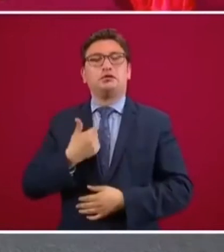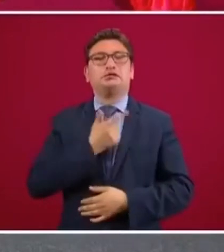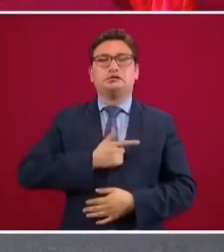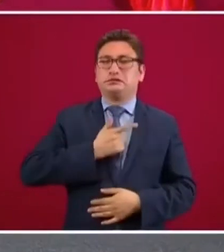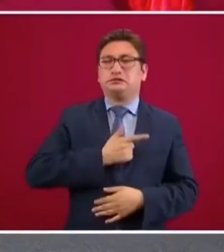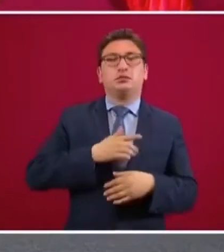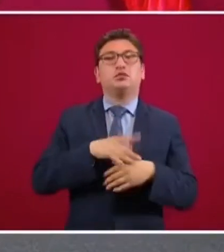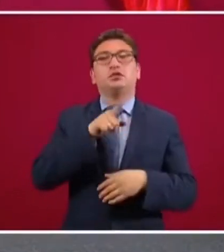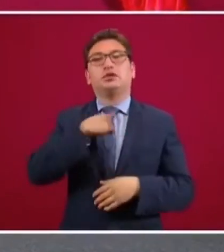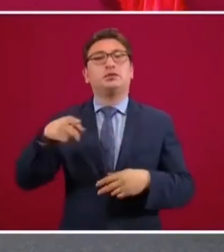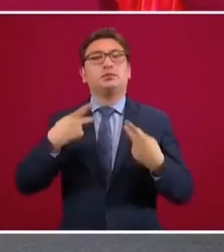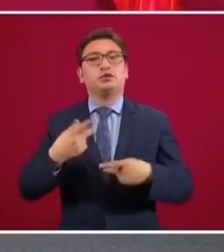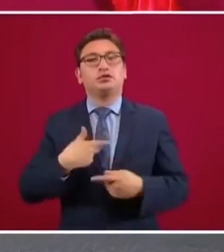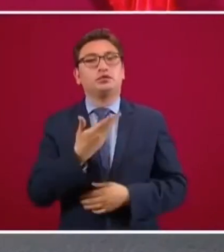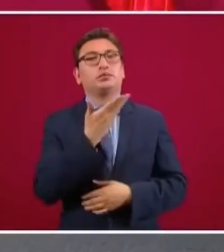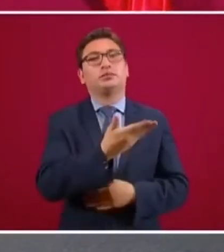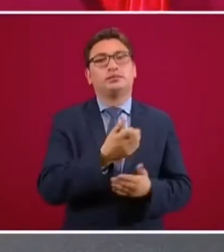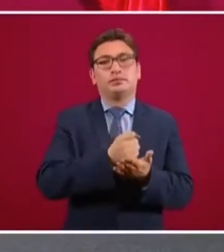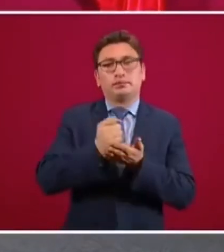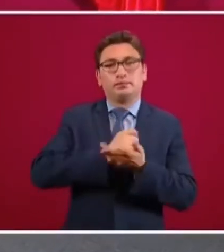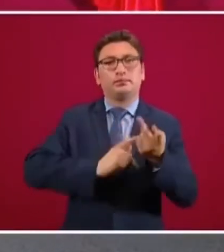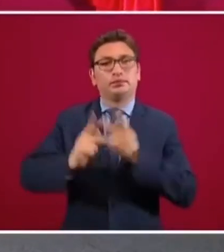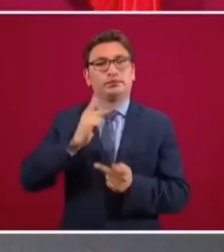más solicitaba la gente eran estos créditos.